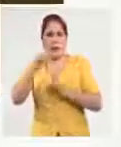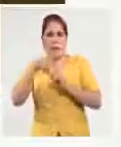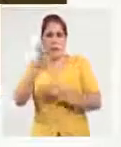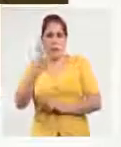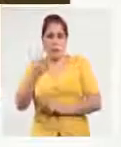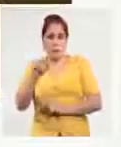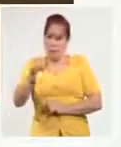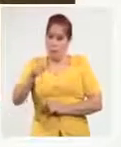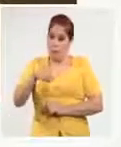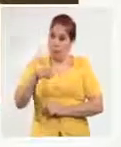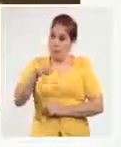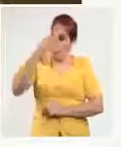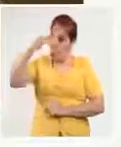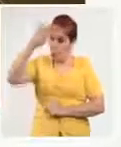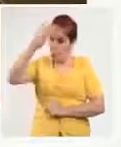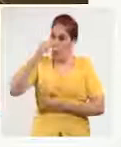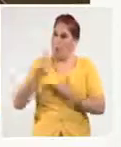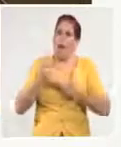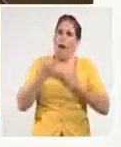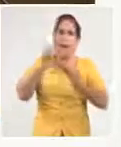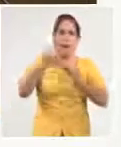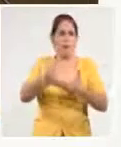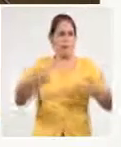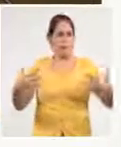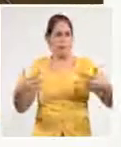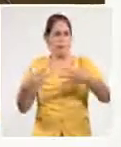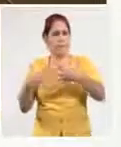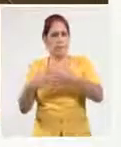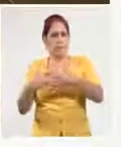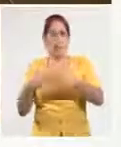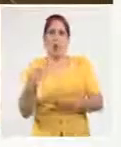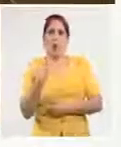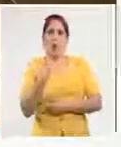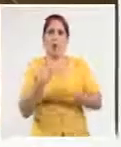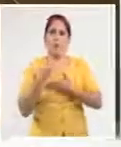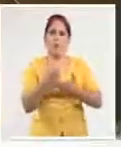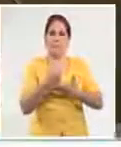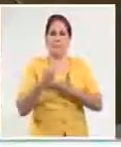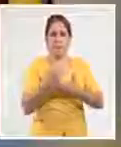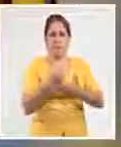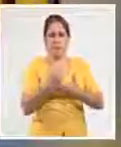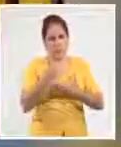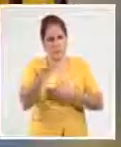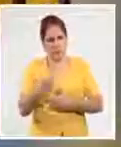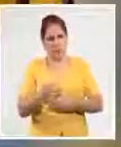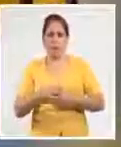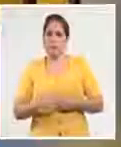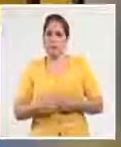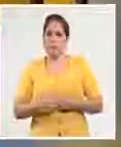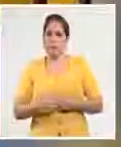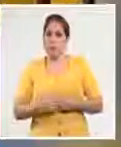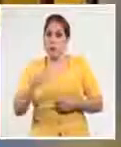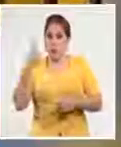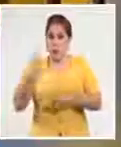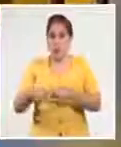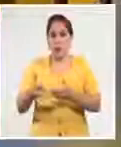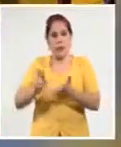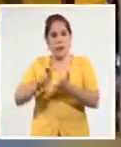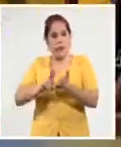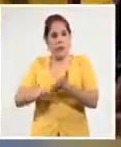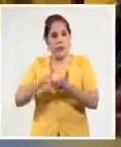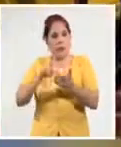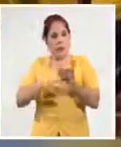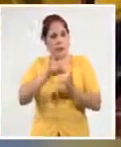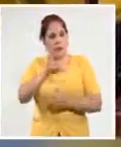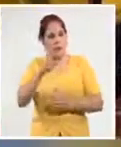voluntad de Cuba de continuar estrechando los vínculos de hermandad y cooperación entre los dos países. Por su parte, el miembro del Buro